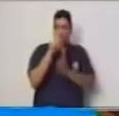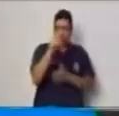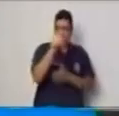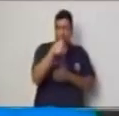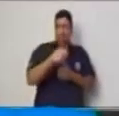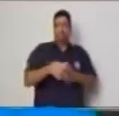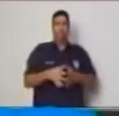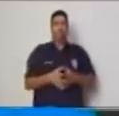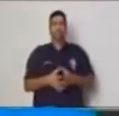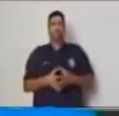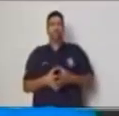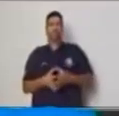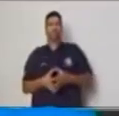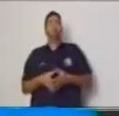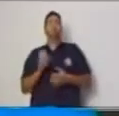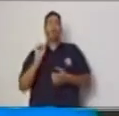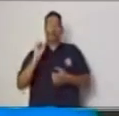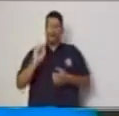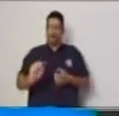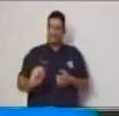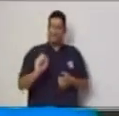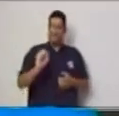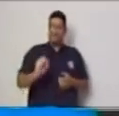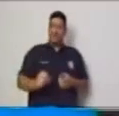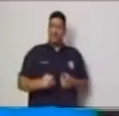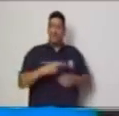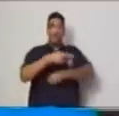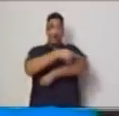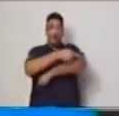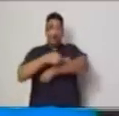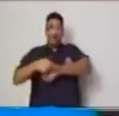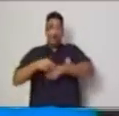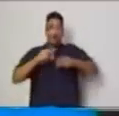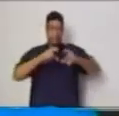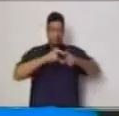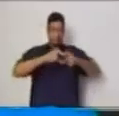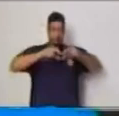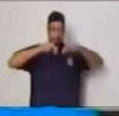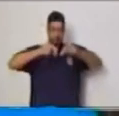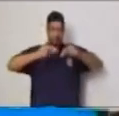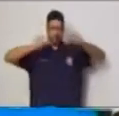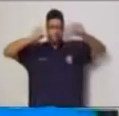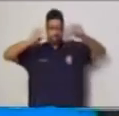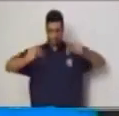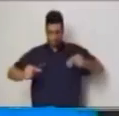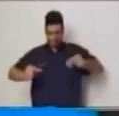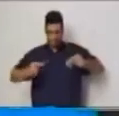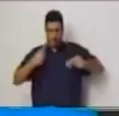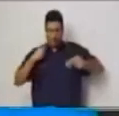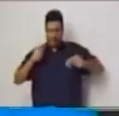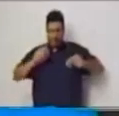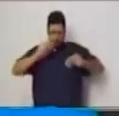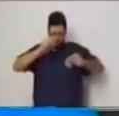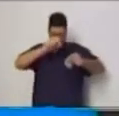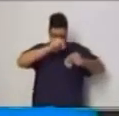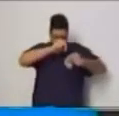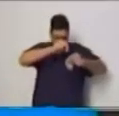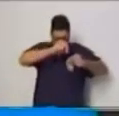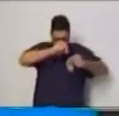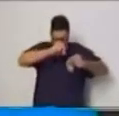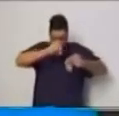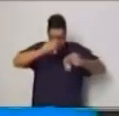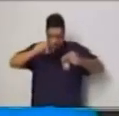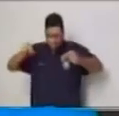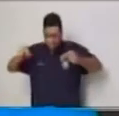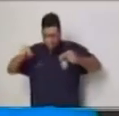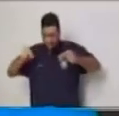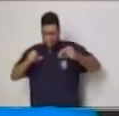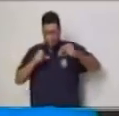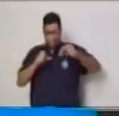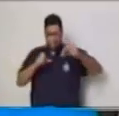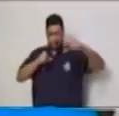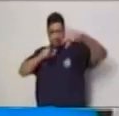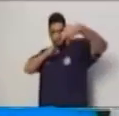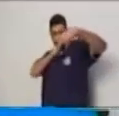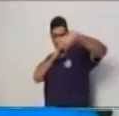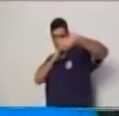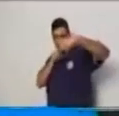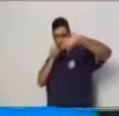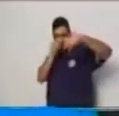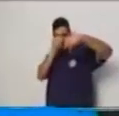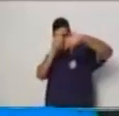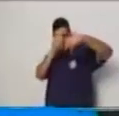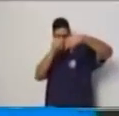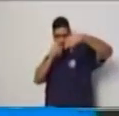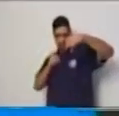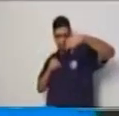correcto toma tu regla toma el lápiz realiza el trazo recuerda que dos líneas